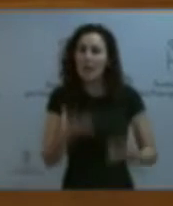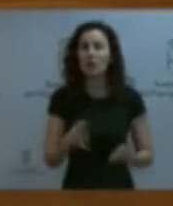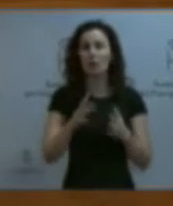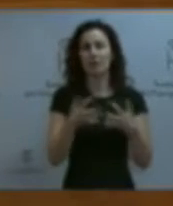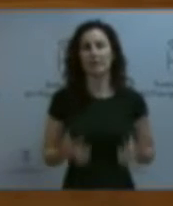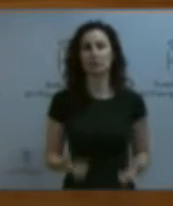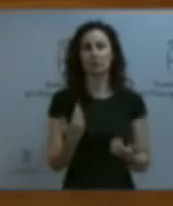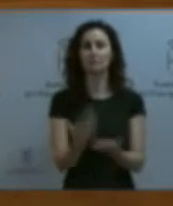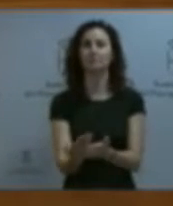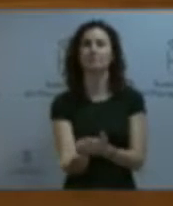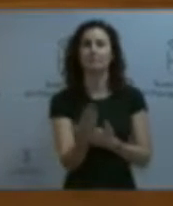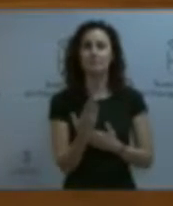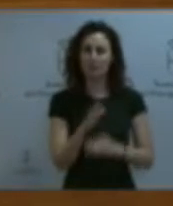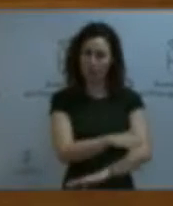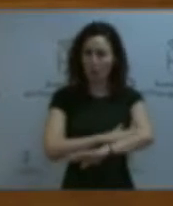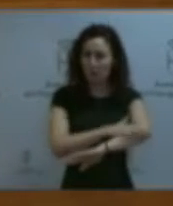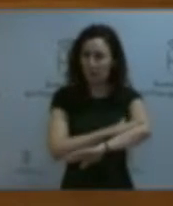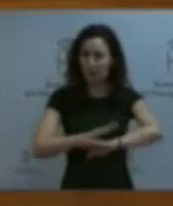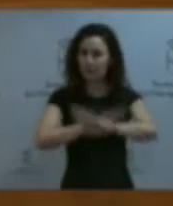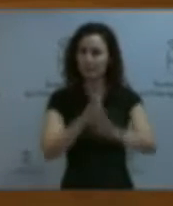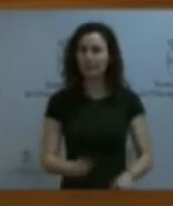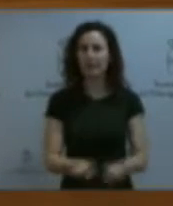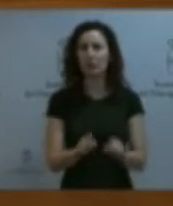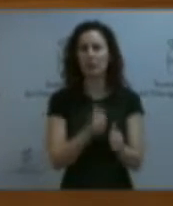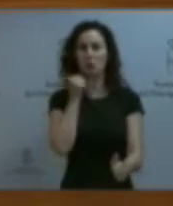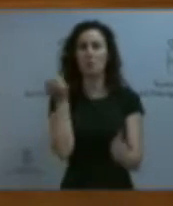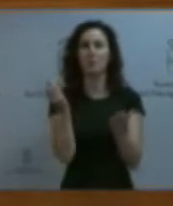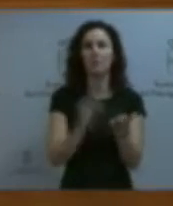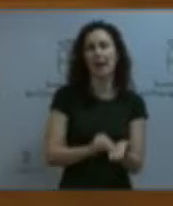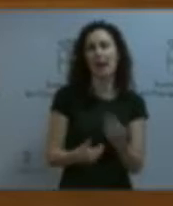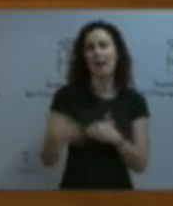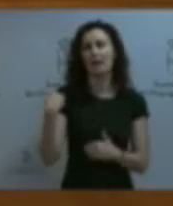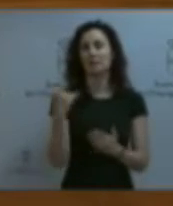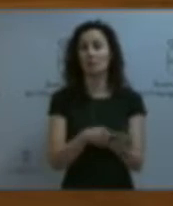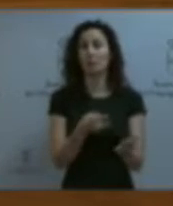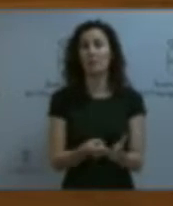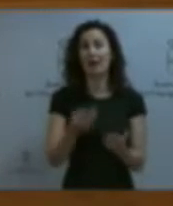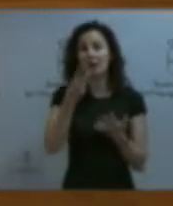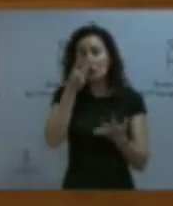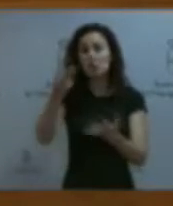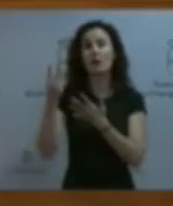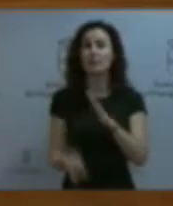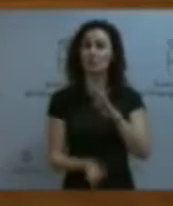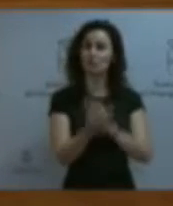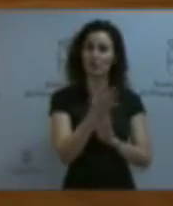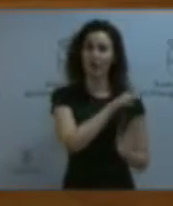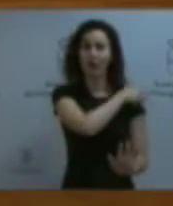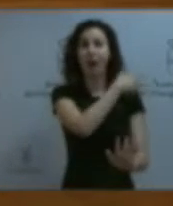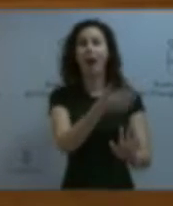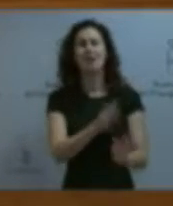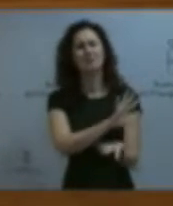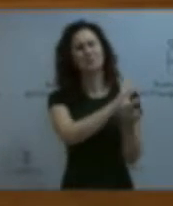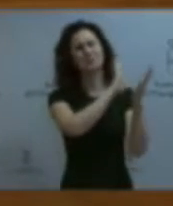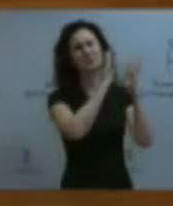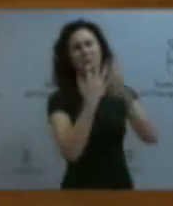por el Gobierno, que no deja de ser, ya digo, un pobre copia y pega del anterior plan nacido hace ya ocho años. Y es que desde entonces las cosas cambiaron, señorías,